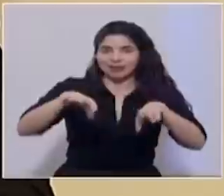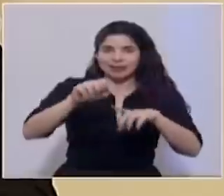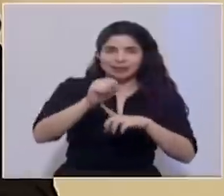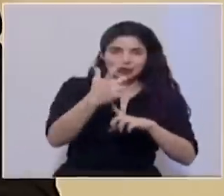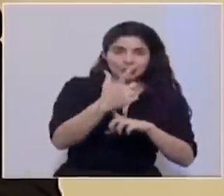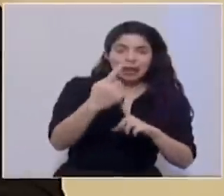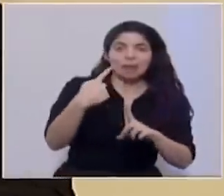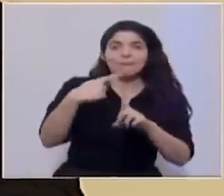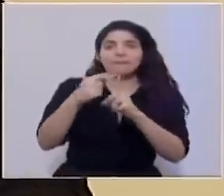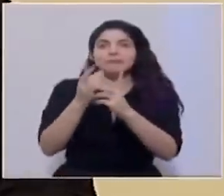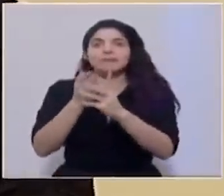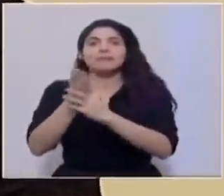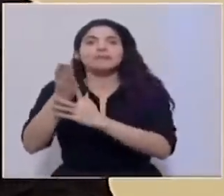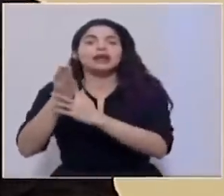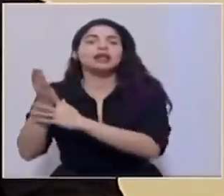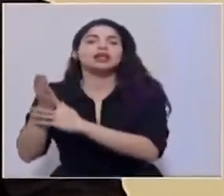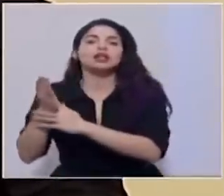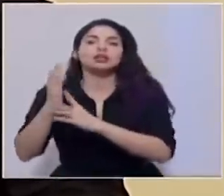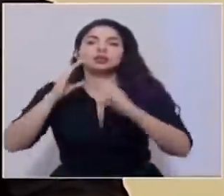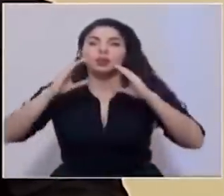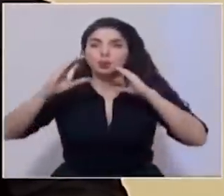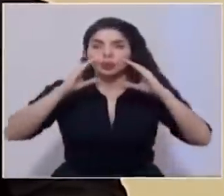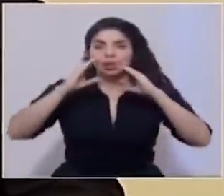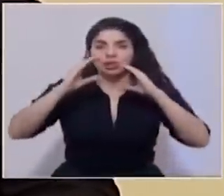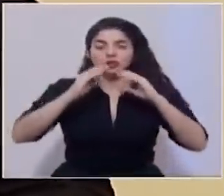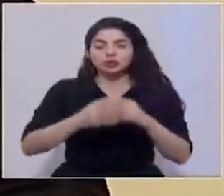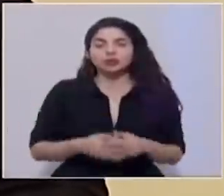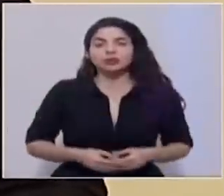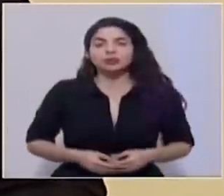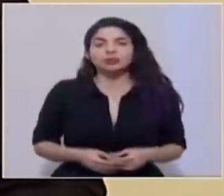y también por los medios de comunicación.